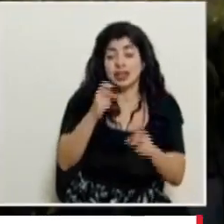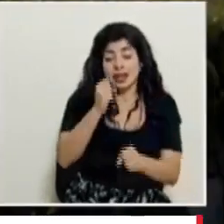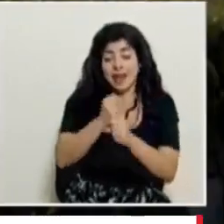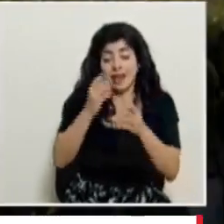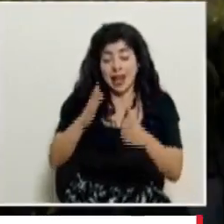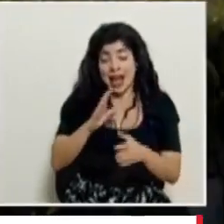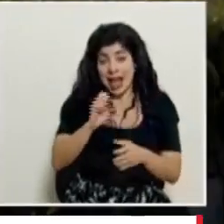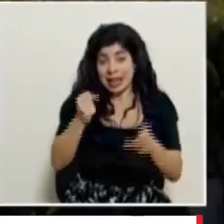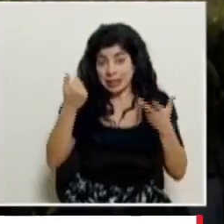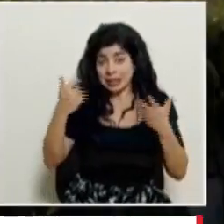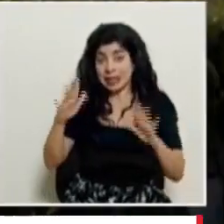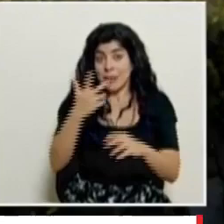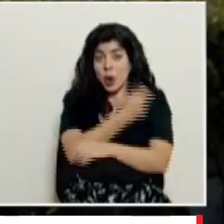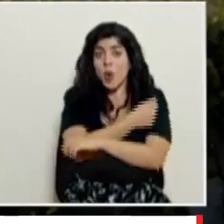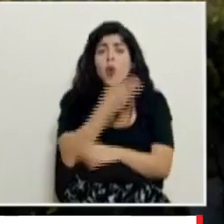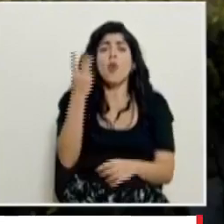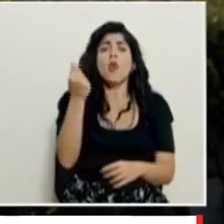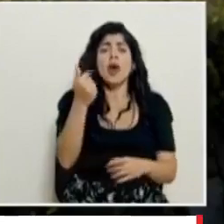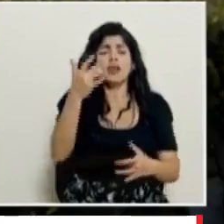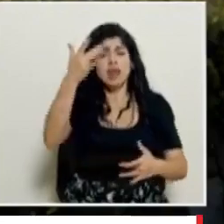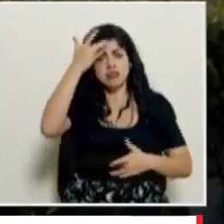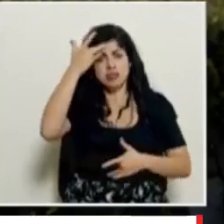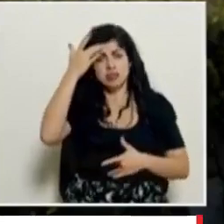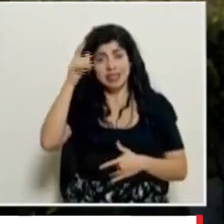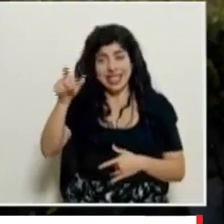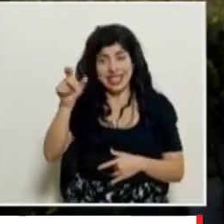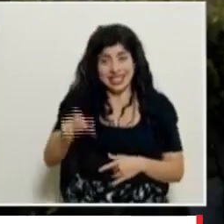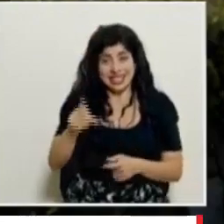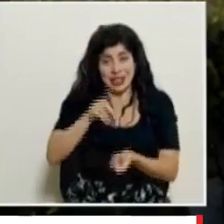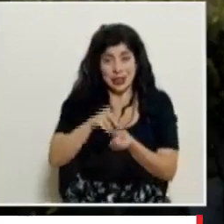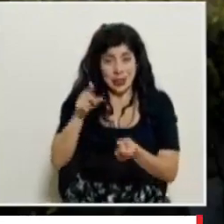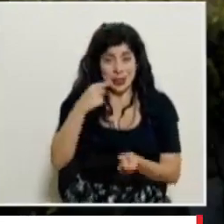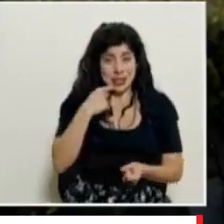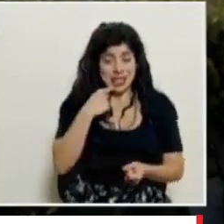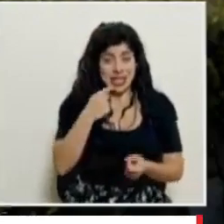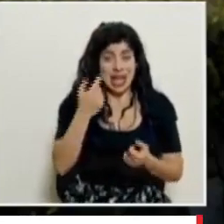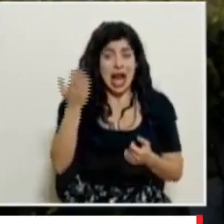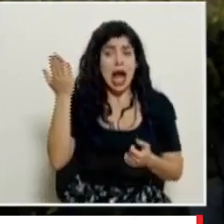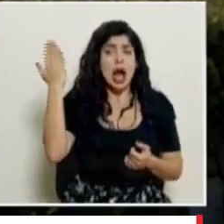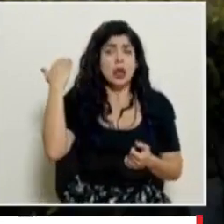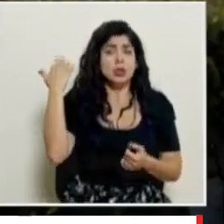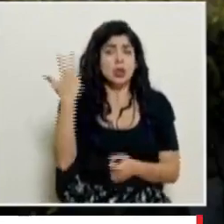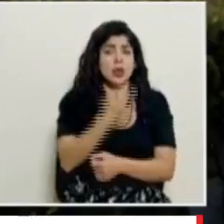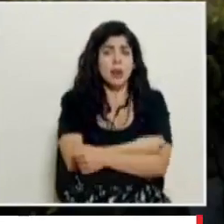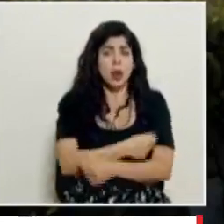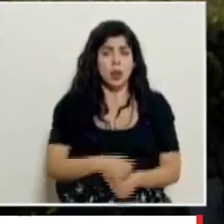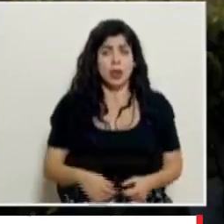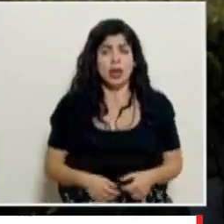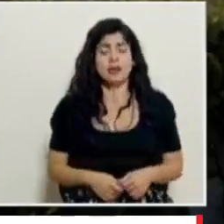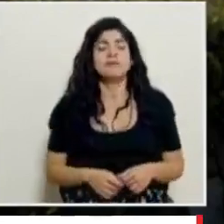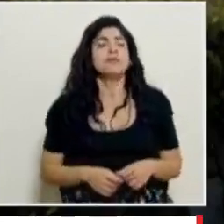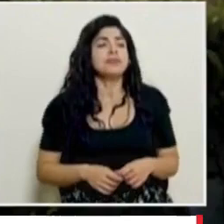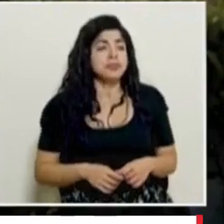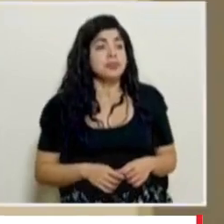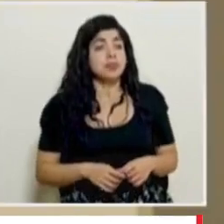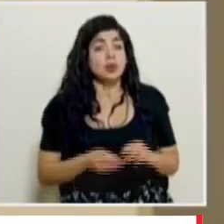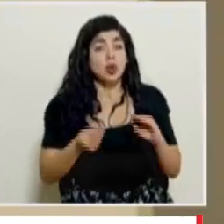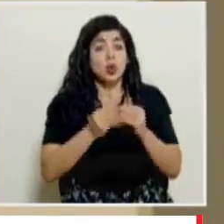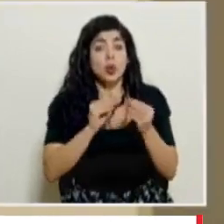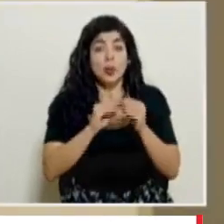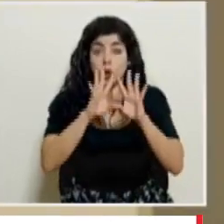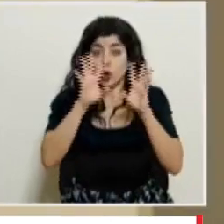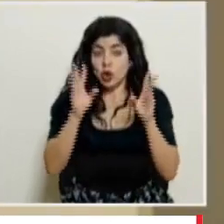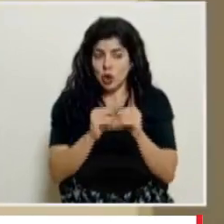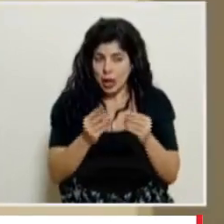funcionarias de la Caja ya vacunadas ¿cuántas se han infectado? y en el caso del médico que lo exponían ahorita ¿hace cuánto había completado el esquema de vacunación? el número